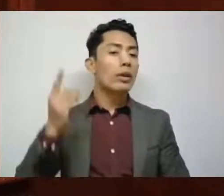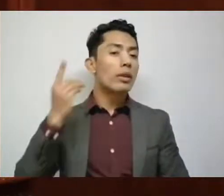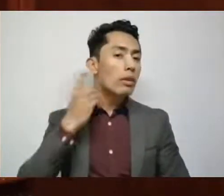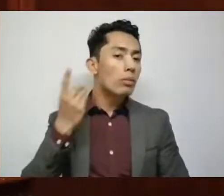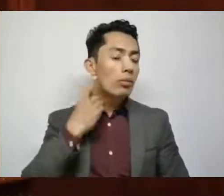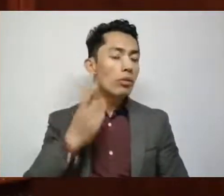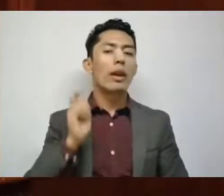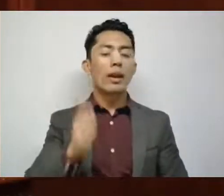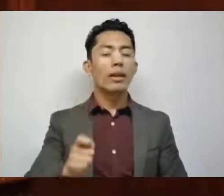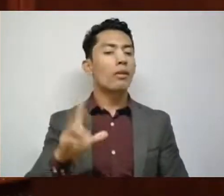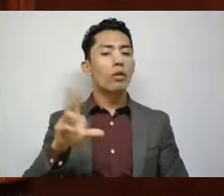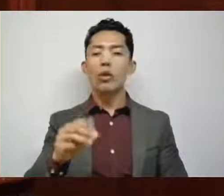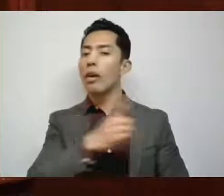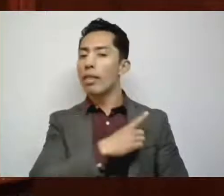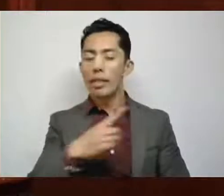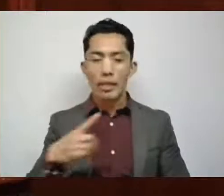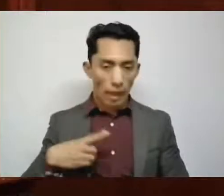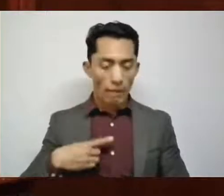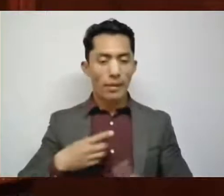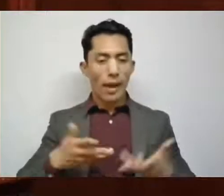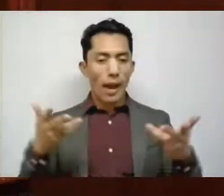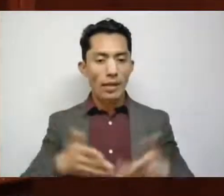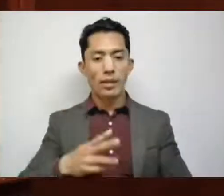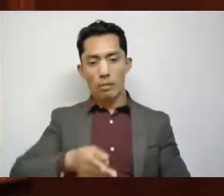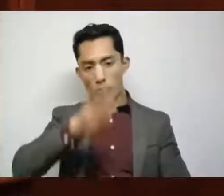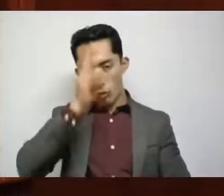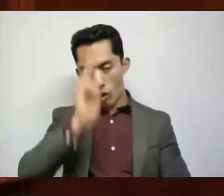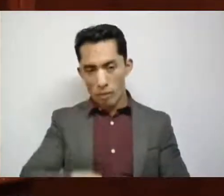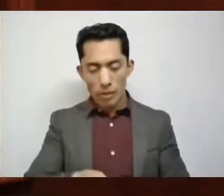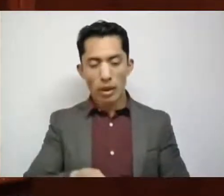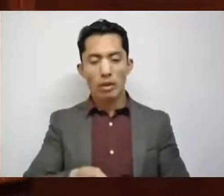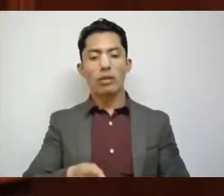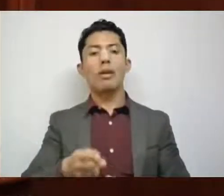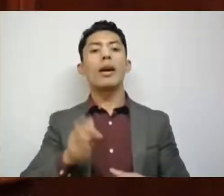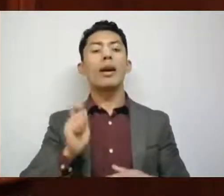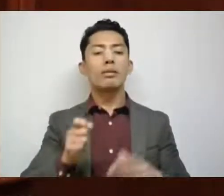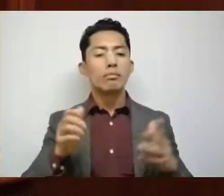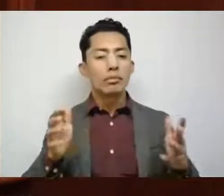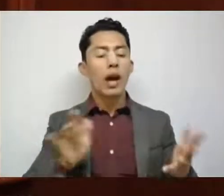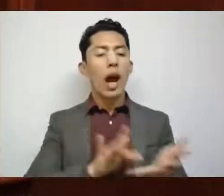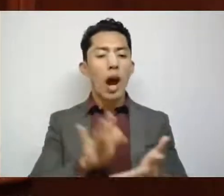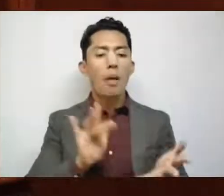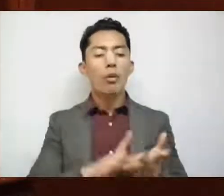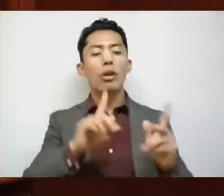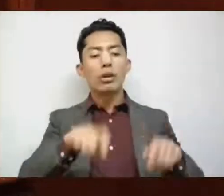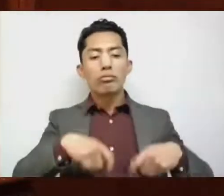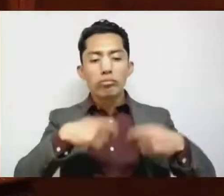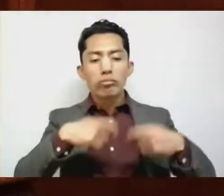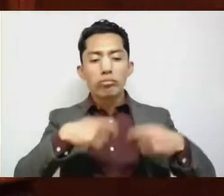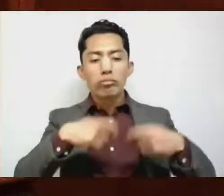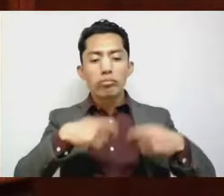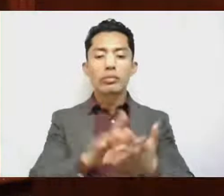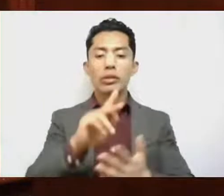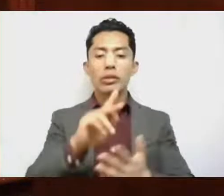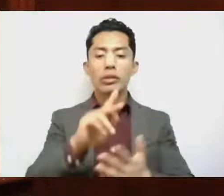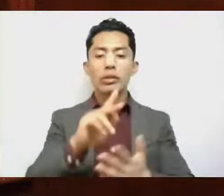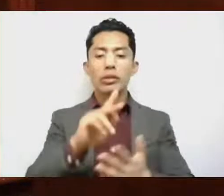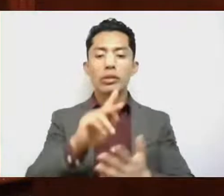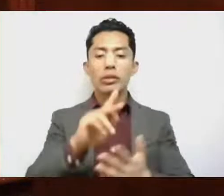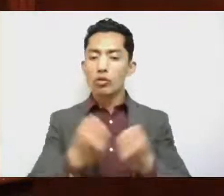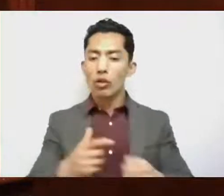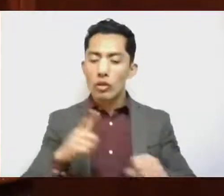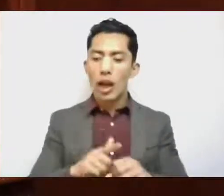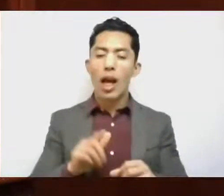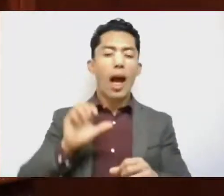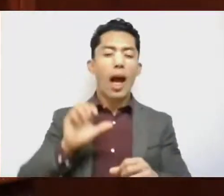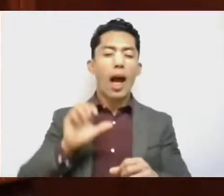abstenerse de operar programas de apoyo y desarrollo social o cualquier